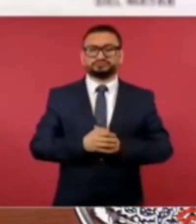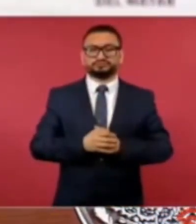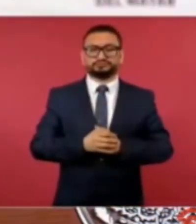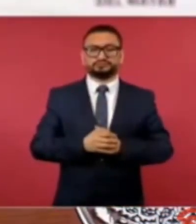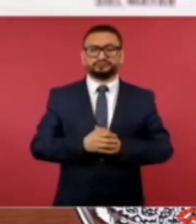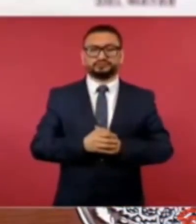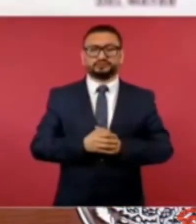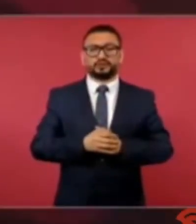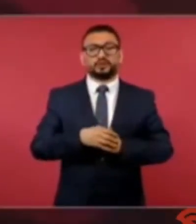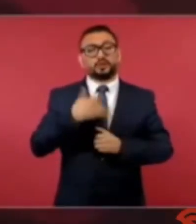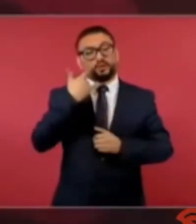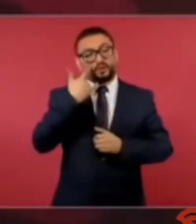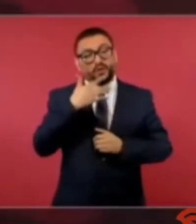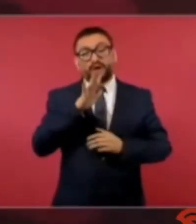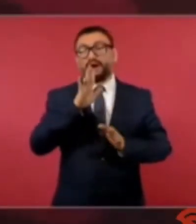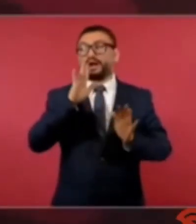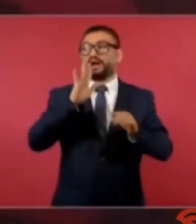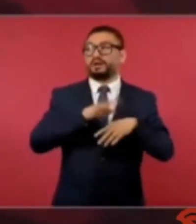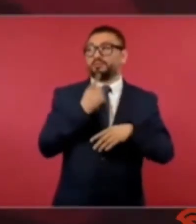déjenme ver porque